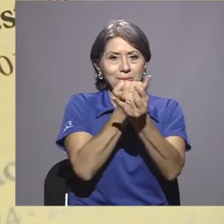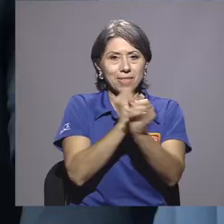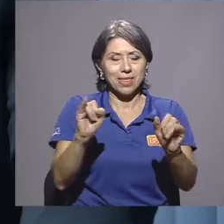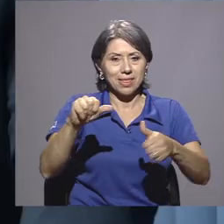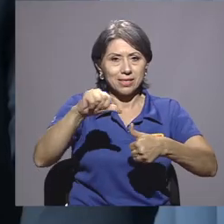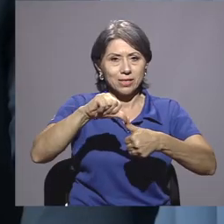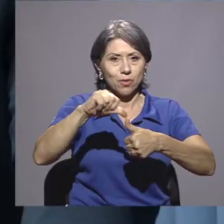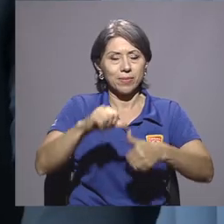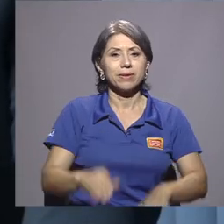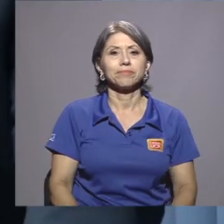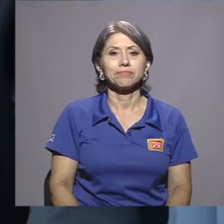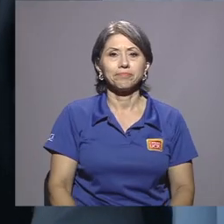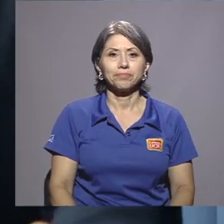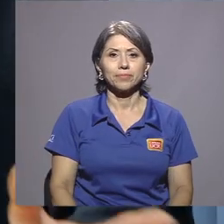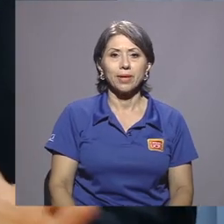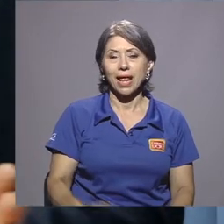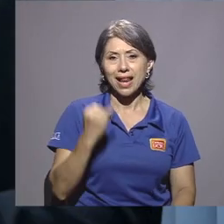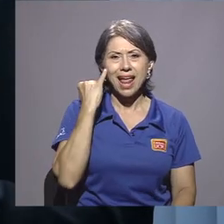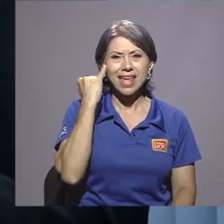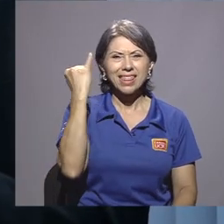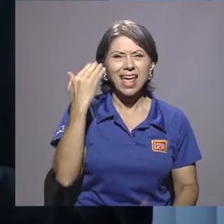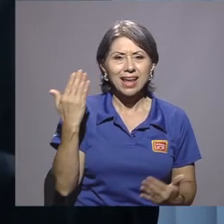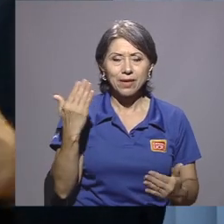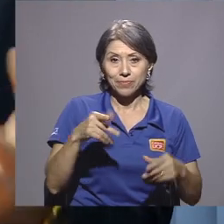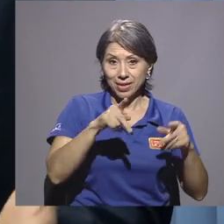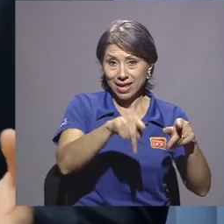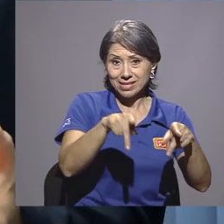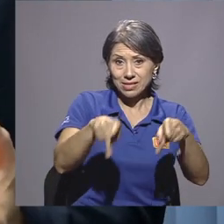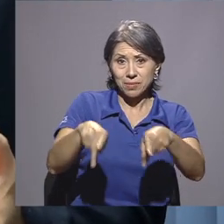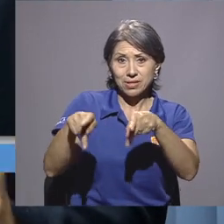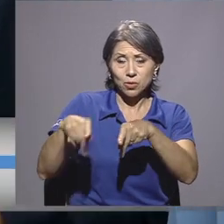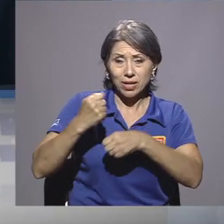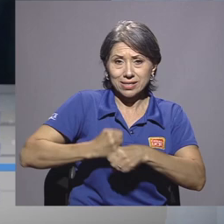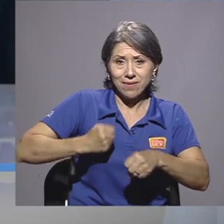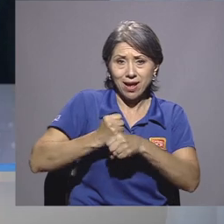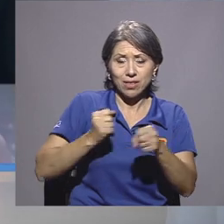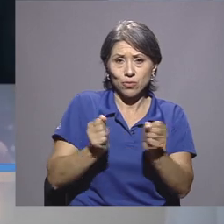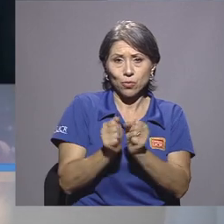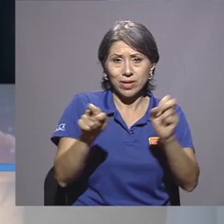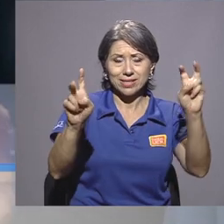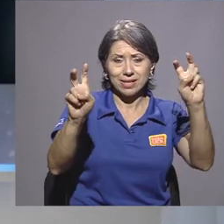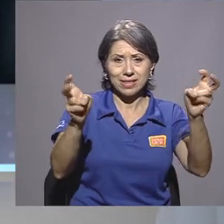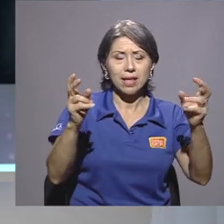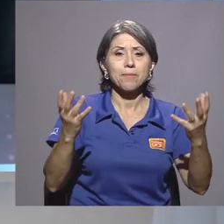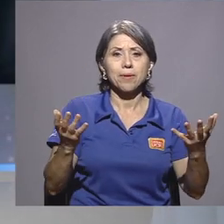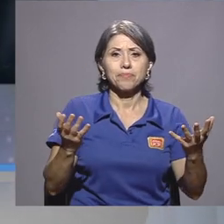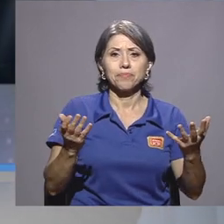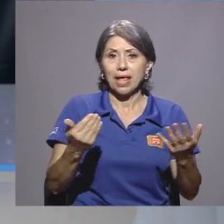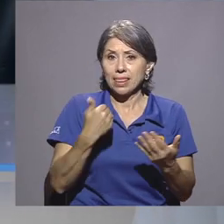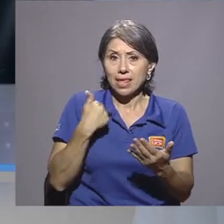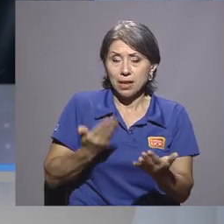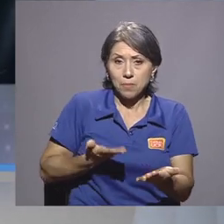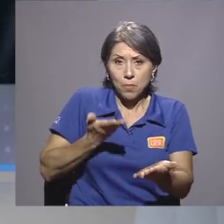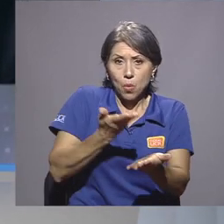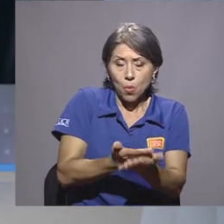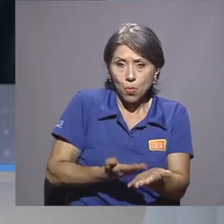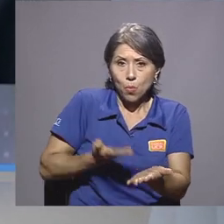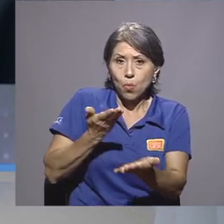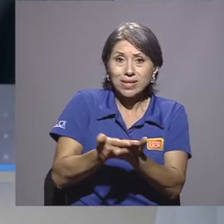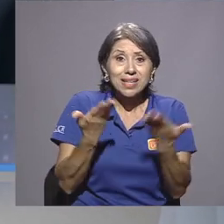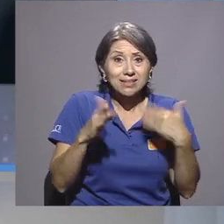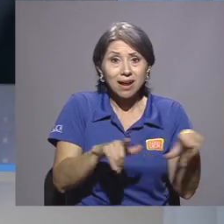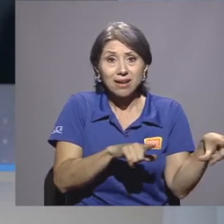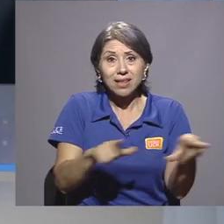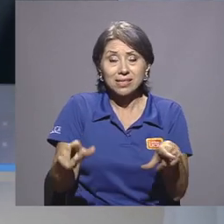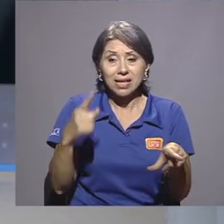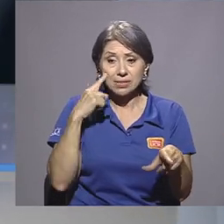La idea es que estas personas que están trabajando en este tema y que puedan tener propuestas editoriales maduras para